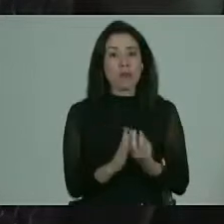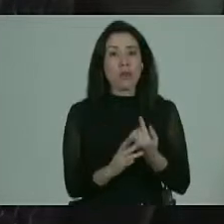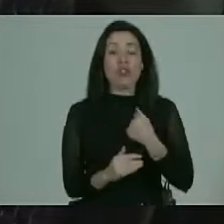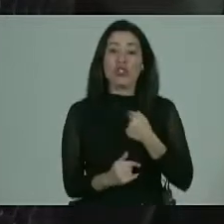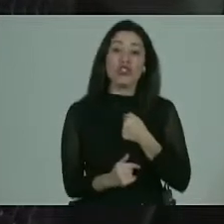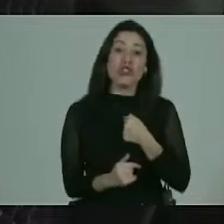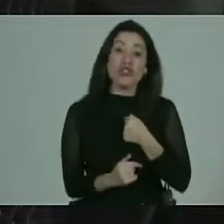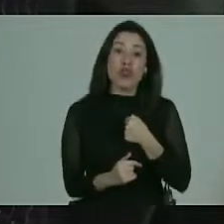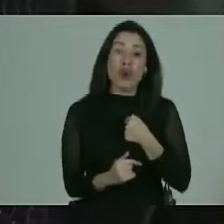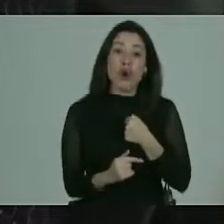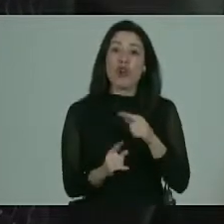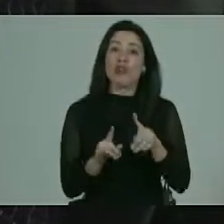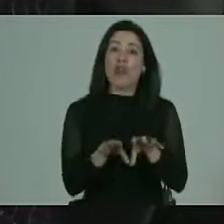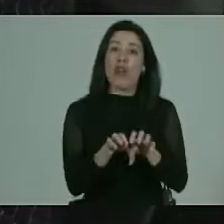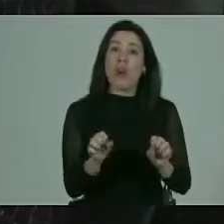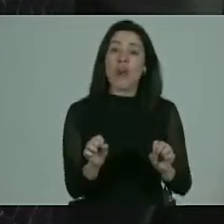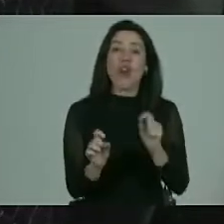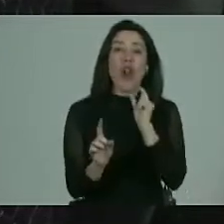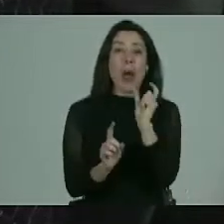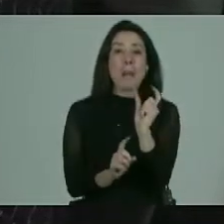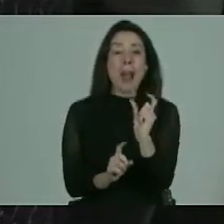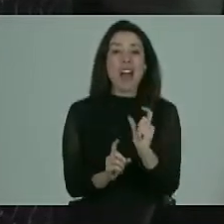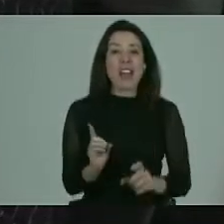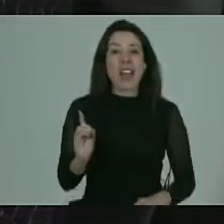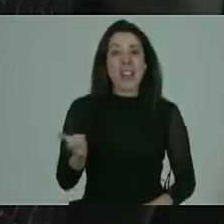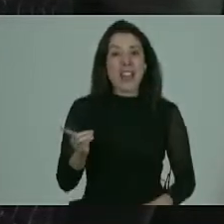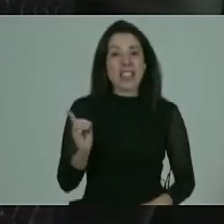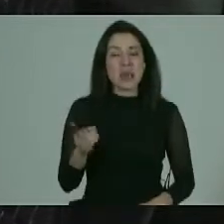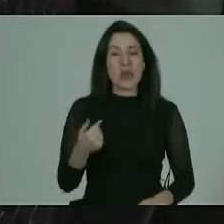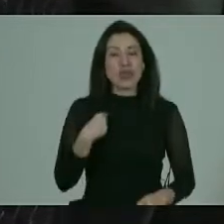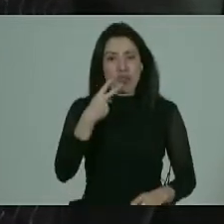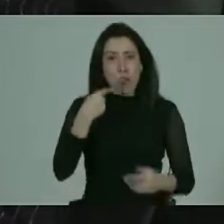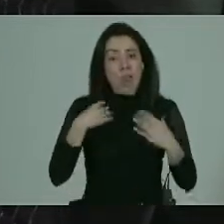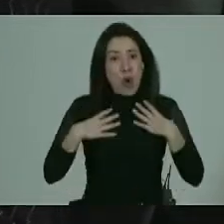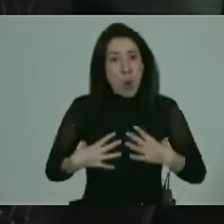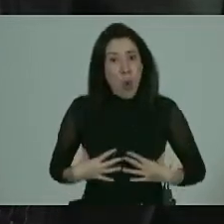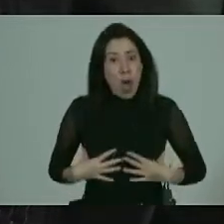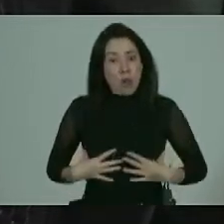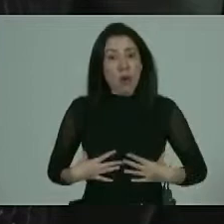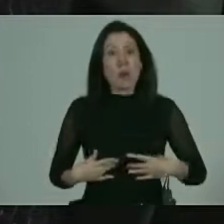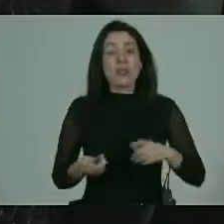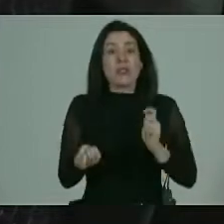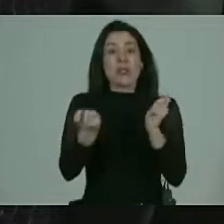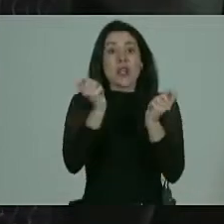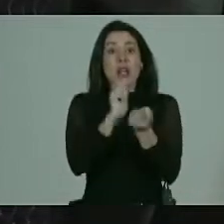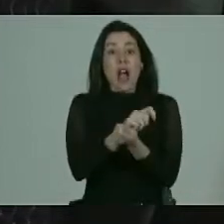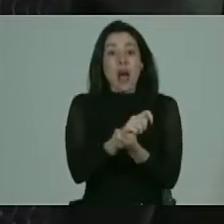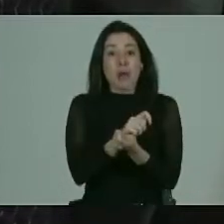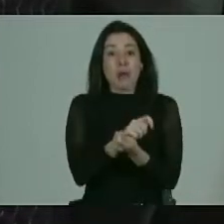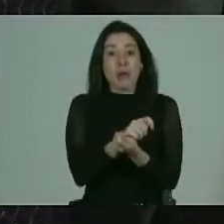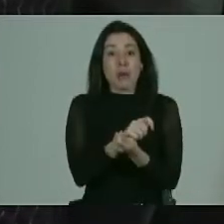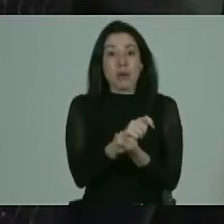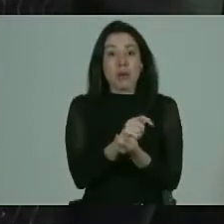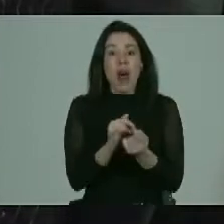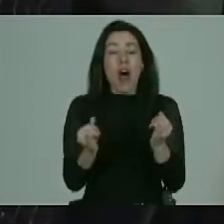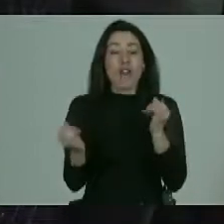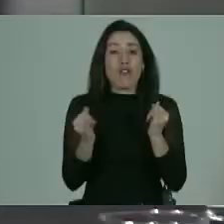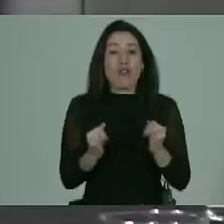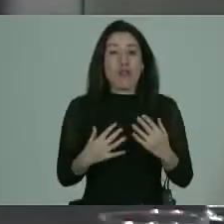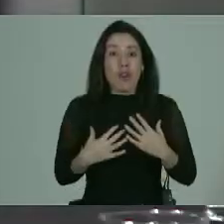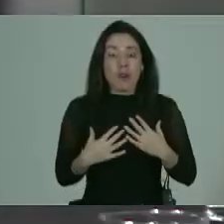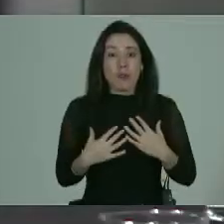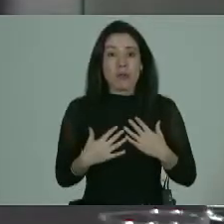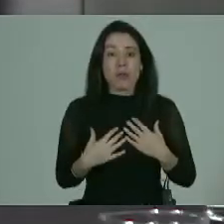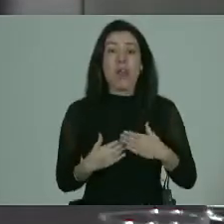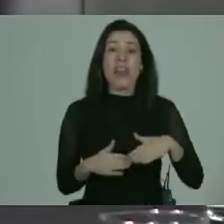eso que yo no comulgo con el término de discapacidad sino que yo me doy cuenta que mi cuerpo tuvo una diversificación funcional contextual